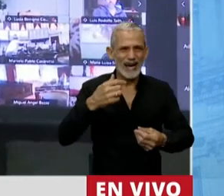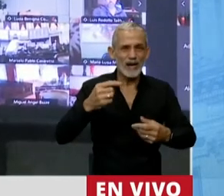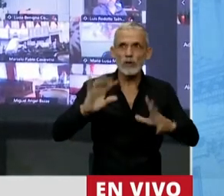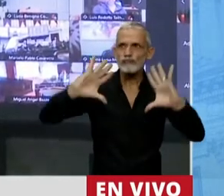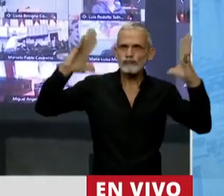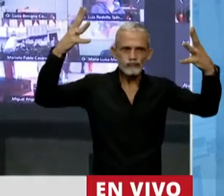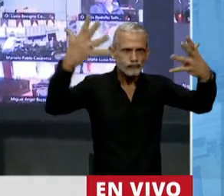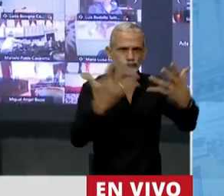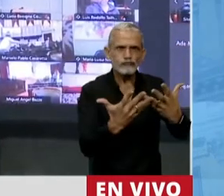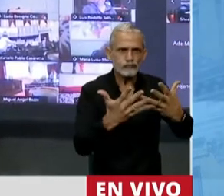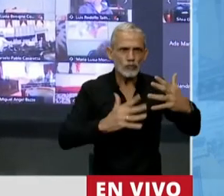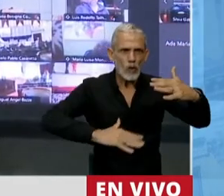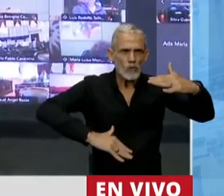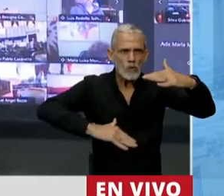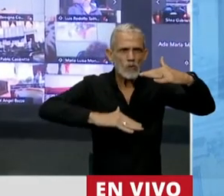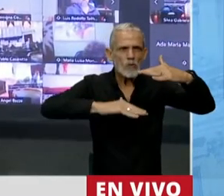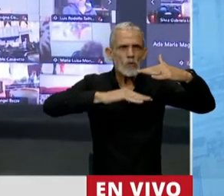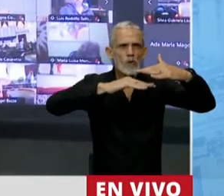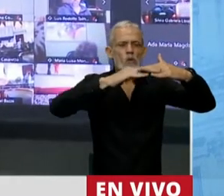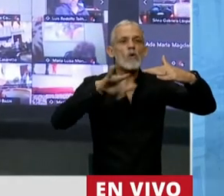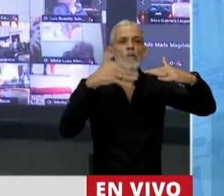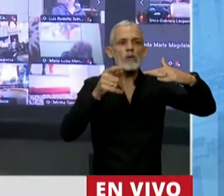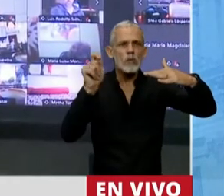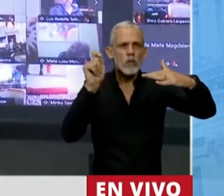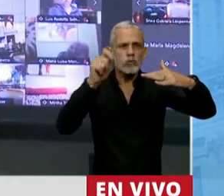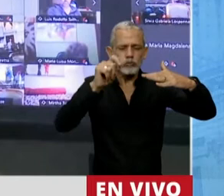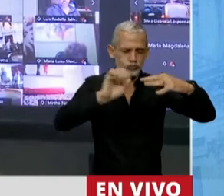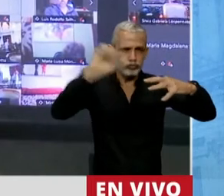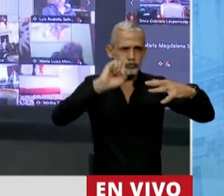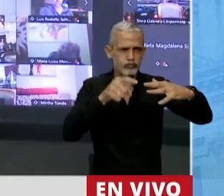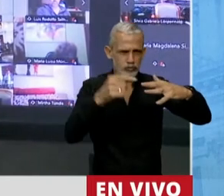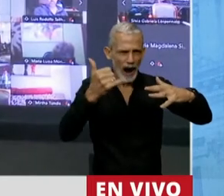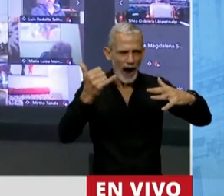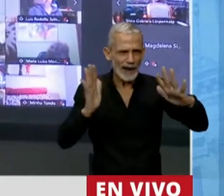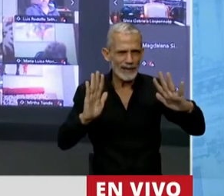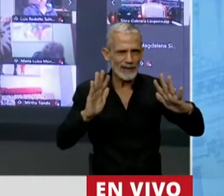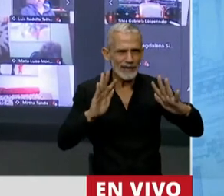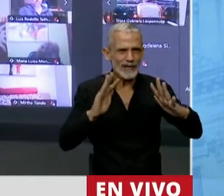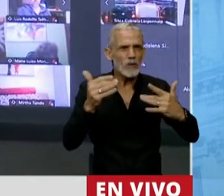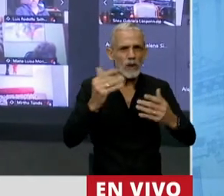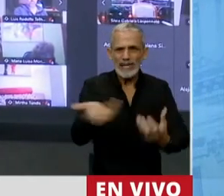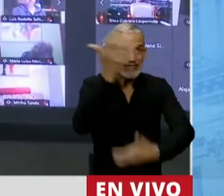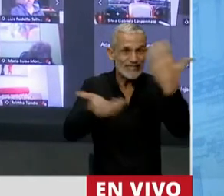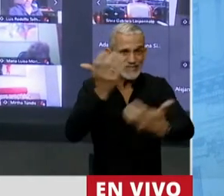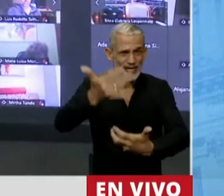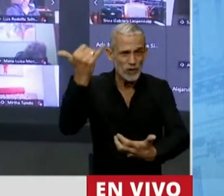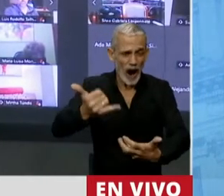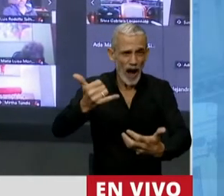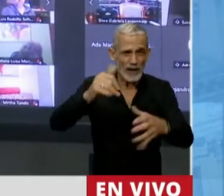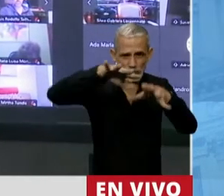se va acumulando para dispararse explosivamente como incendios, sobre todo